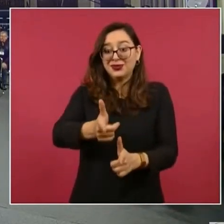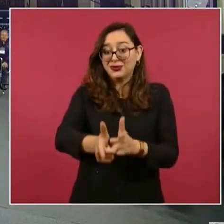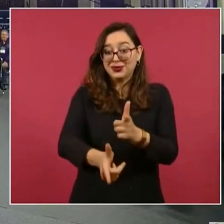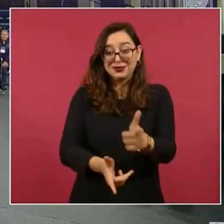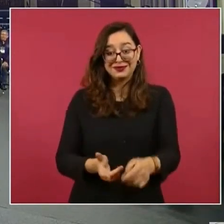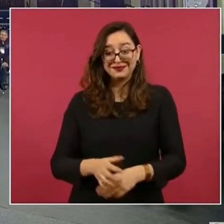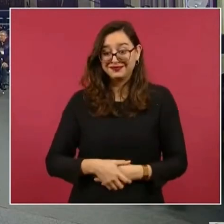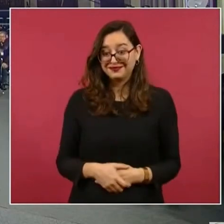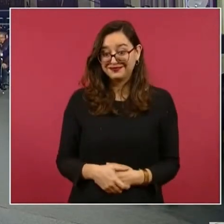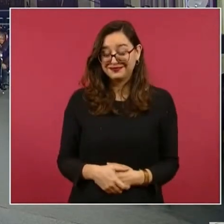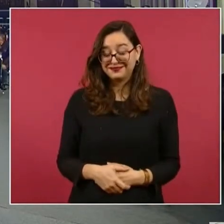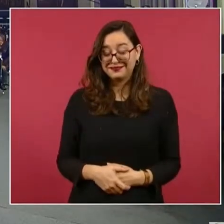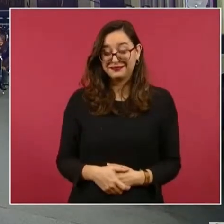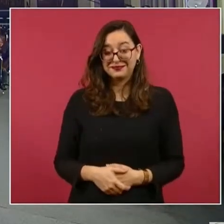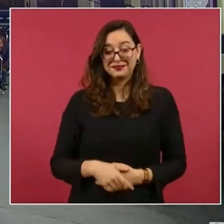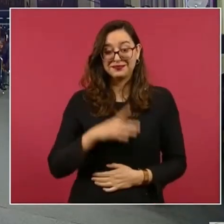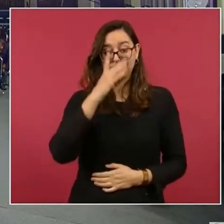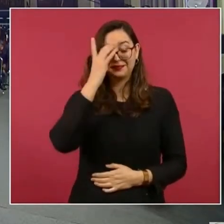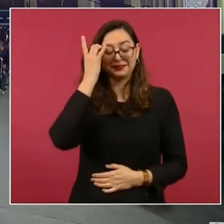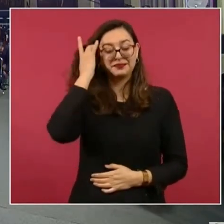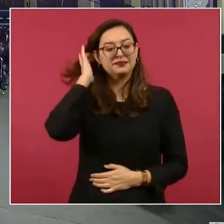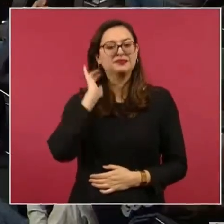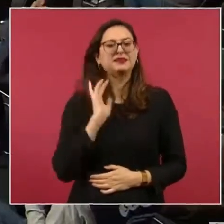me surgió ahorita la otra vez la duda hay un momento muy